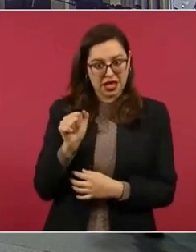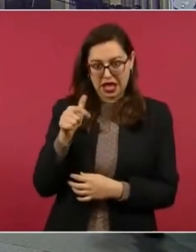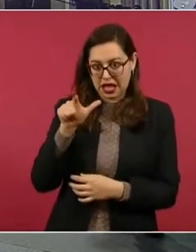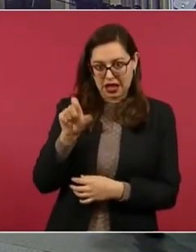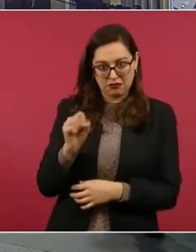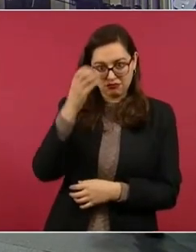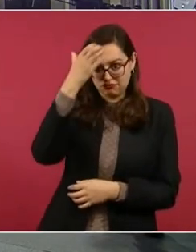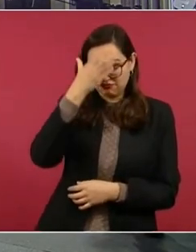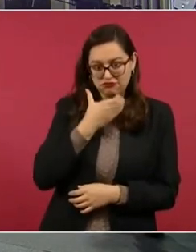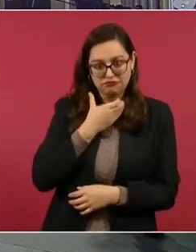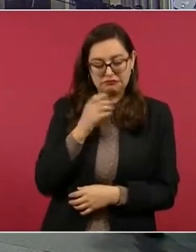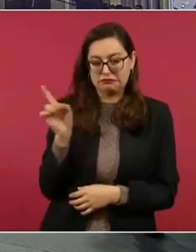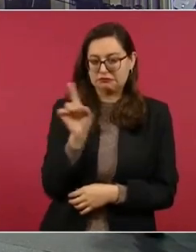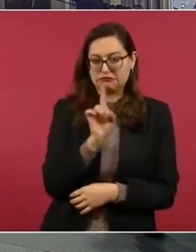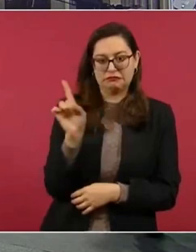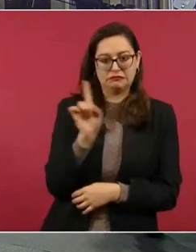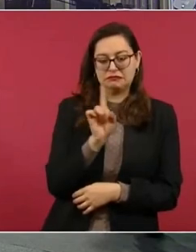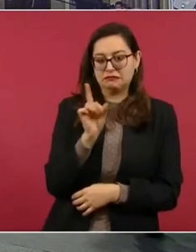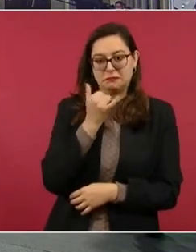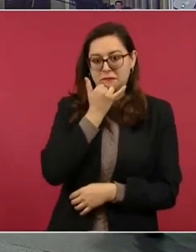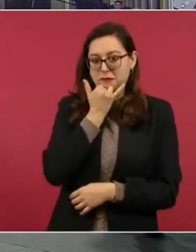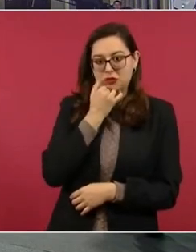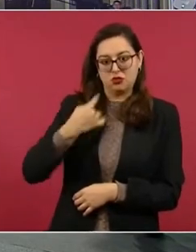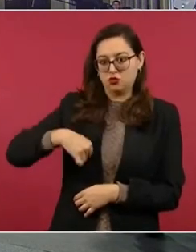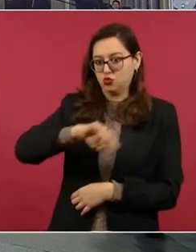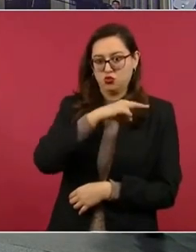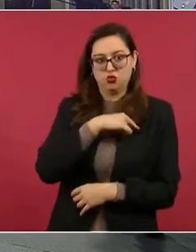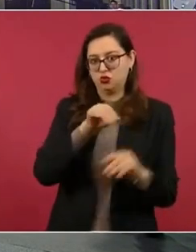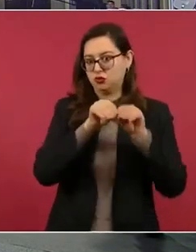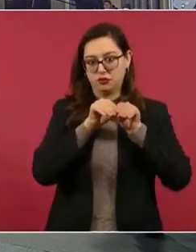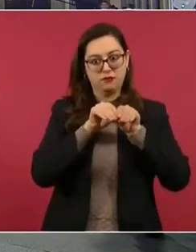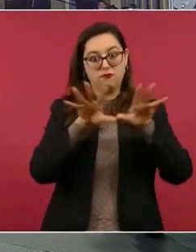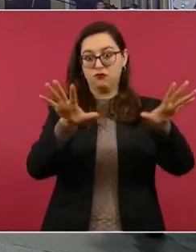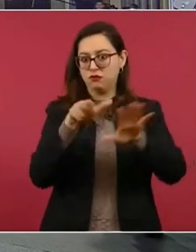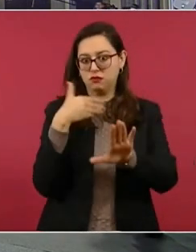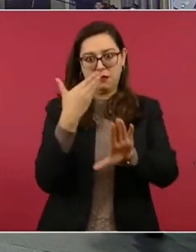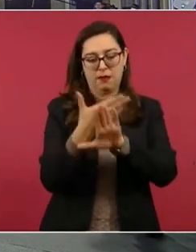Que esa imagen no corresponde. Que